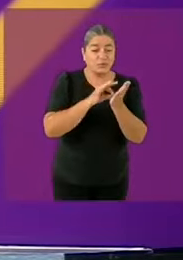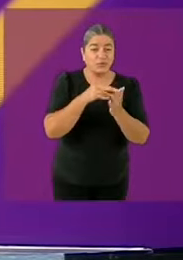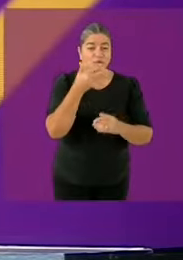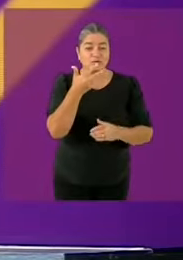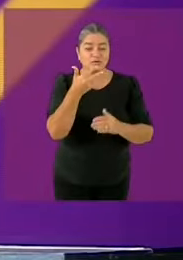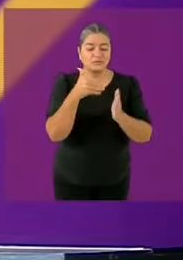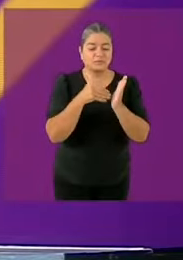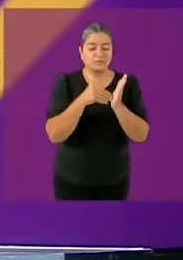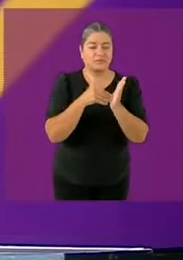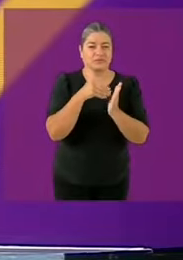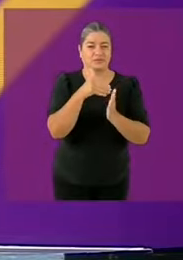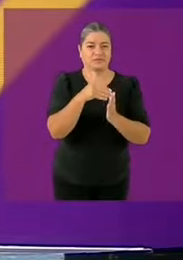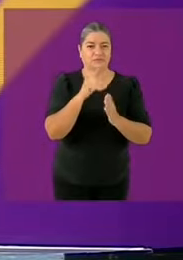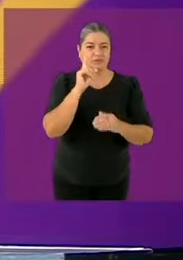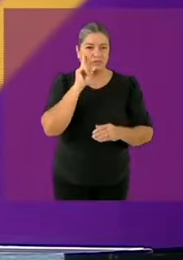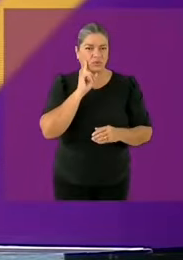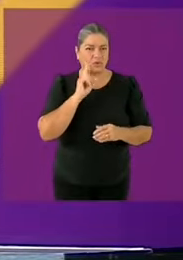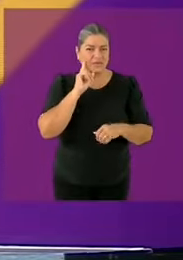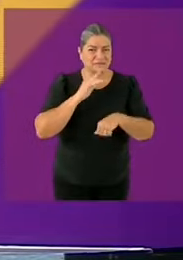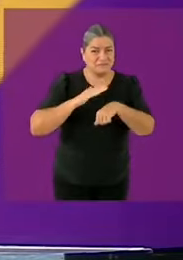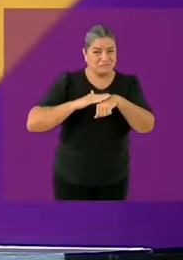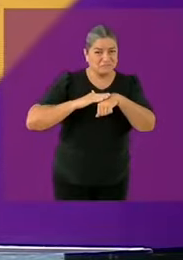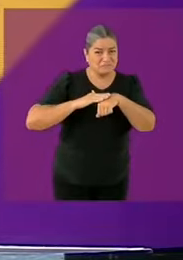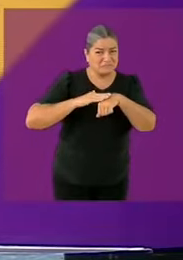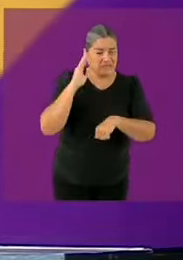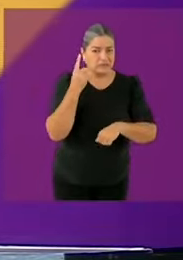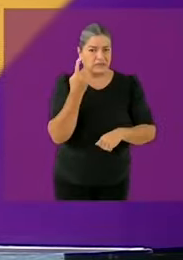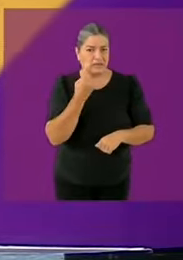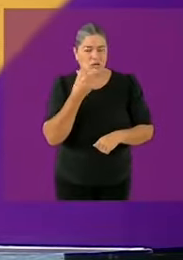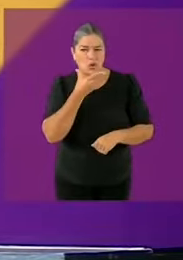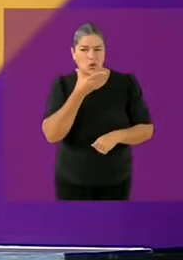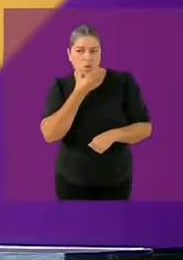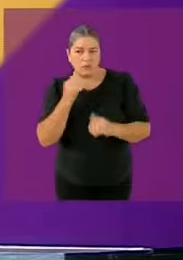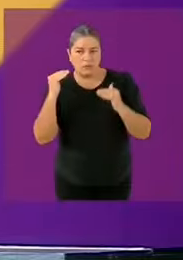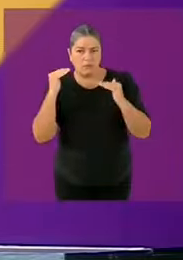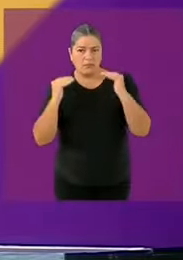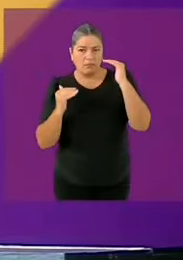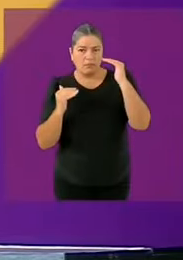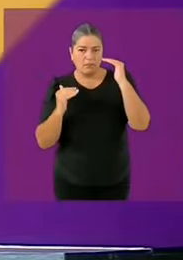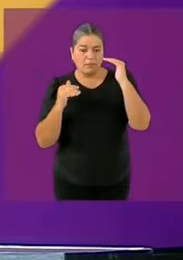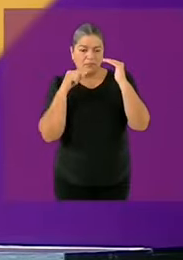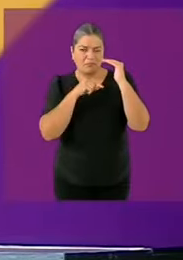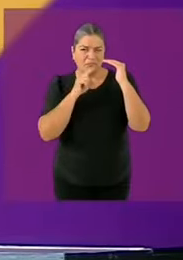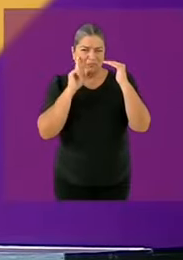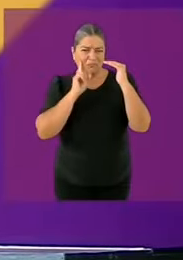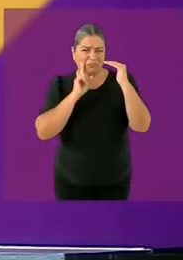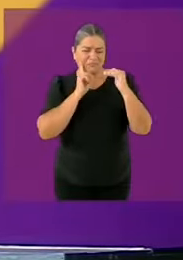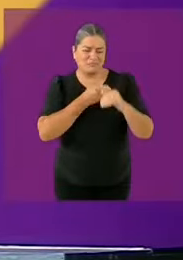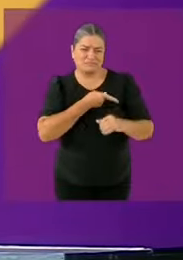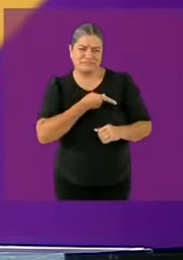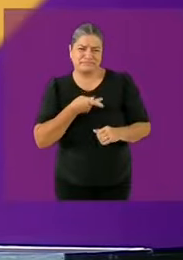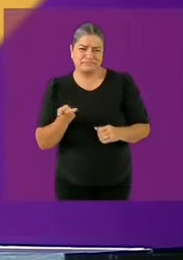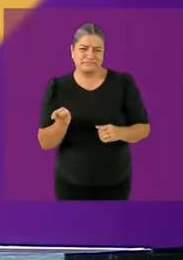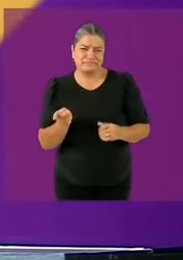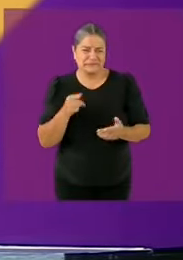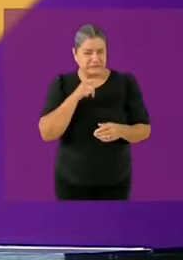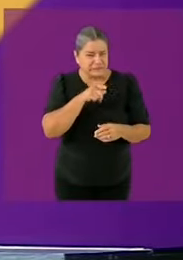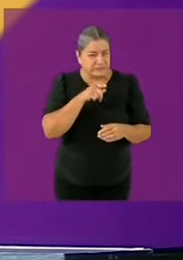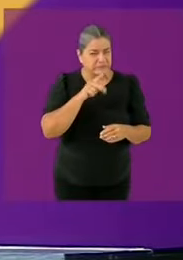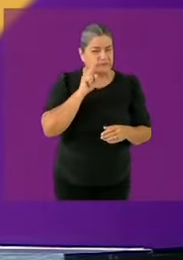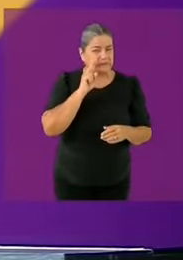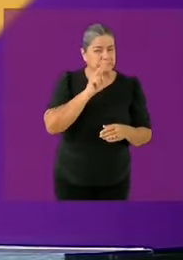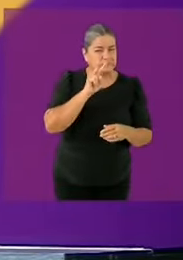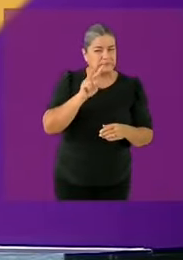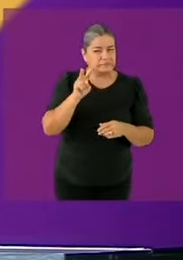situación de pobreza y una de las características de las mujeres en esa pobreza es que sus parejas las dejan